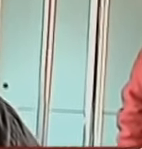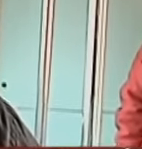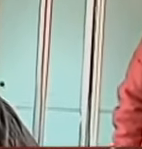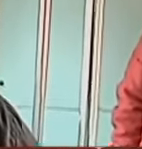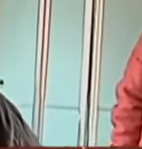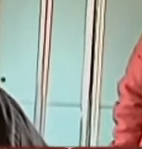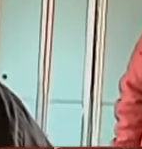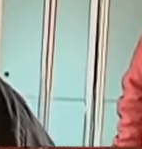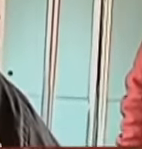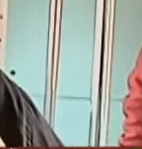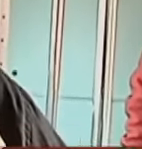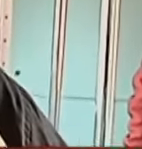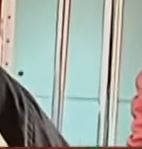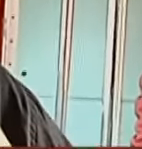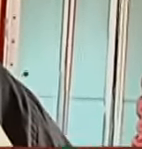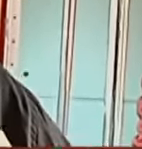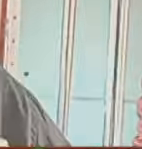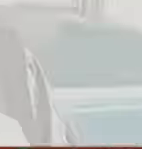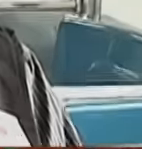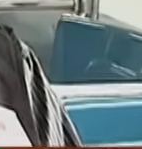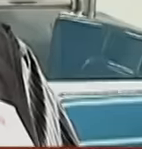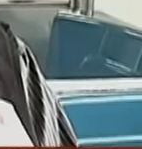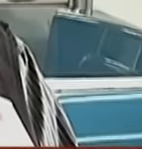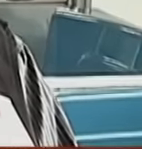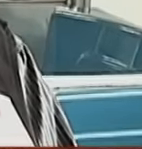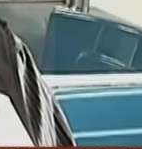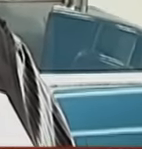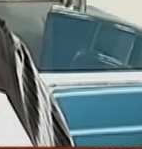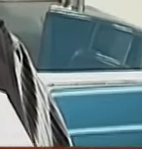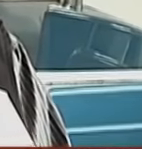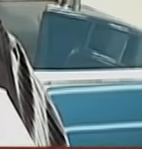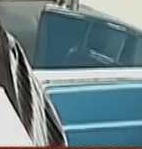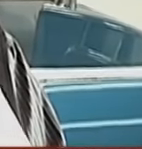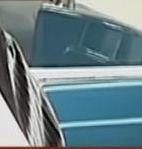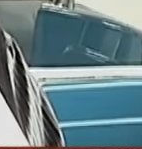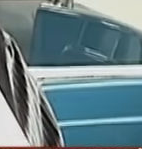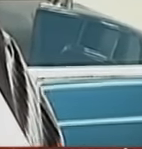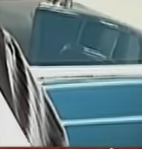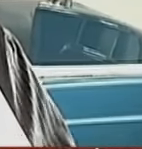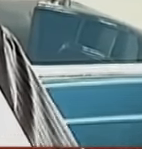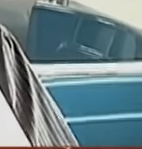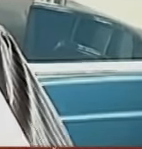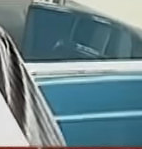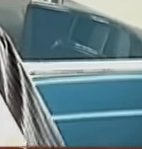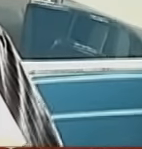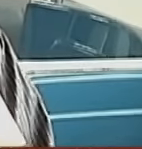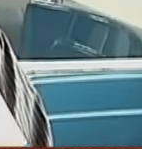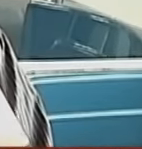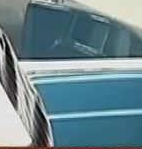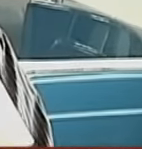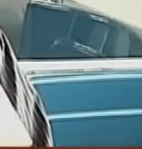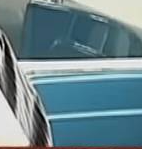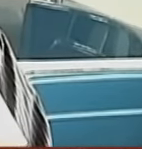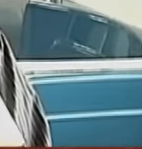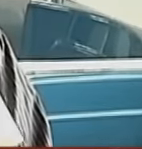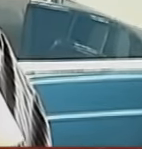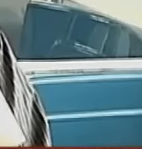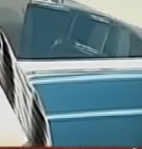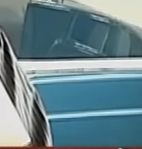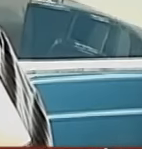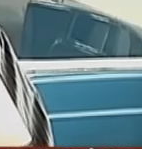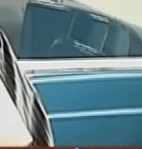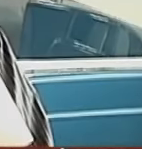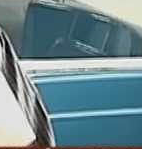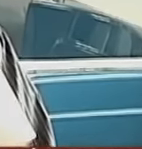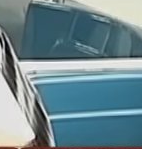1 y ahorita ya tenemos 12 líneas Empezamos con, no vamos a ver nada de lo que era un metro